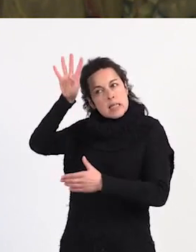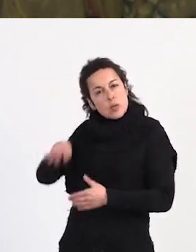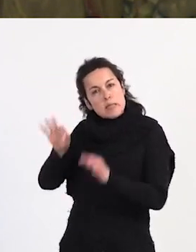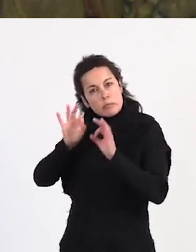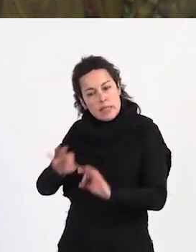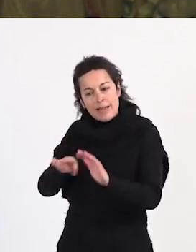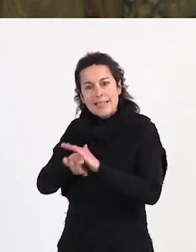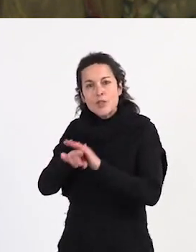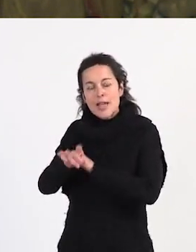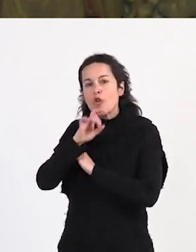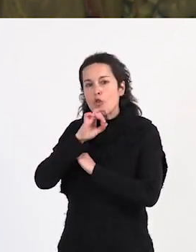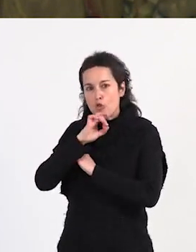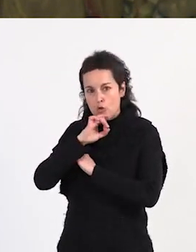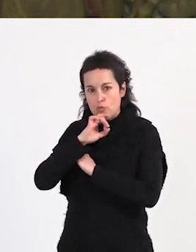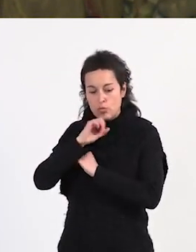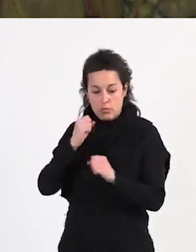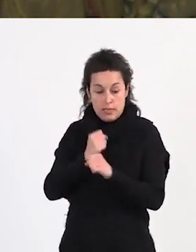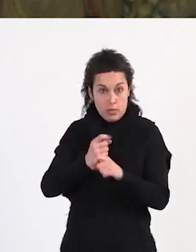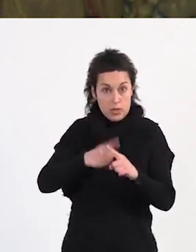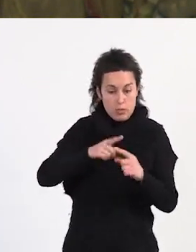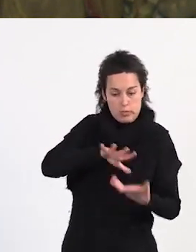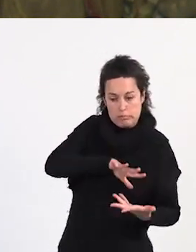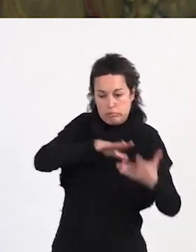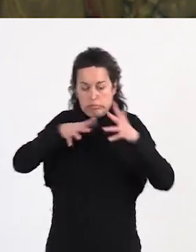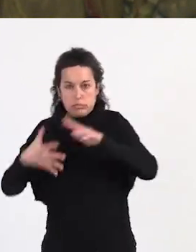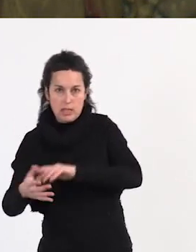este camino hacia la sindicalización del trabajo sexual.